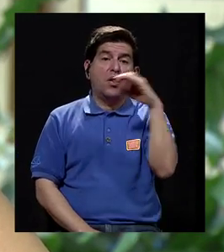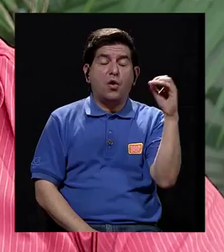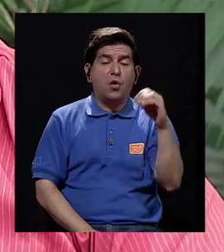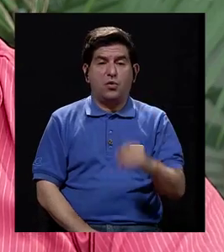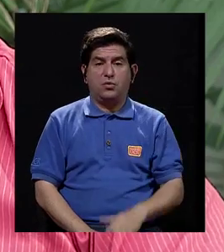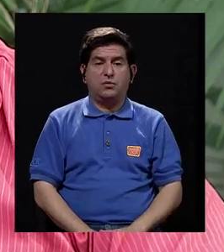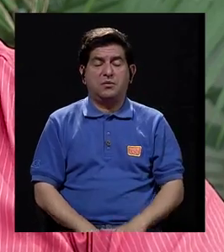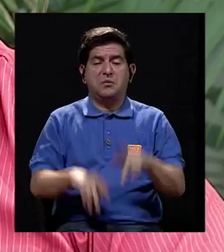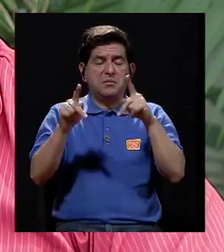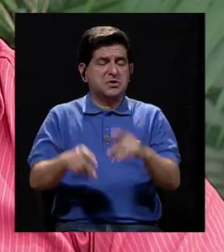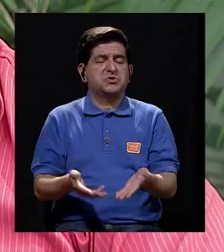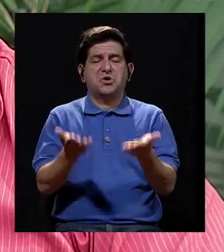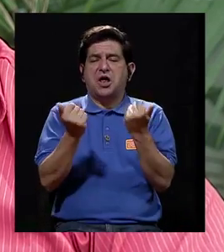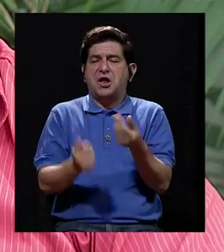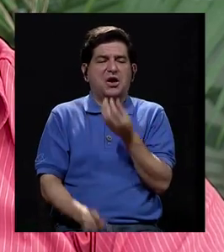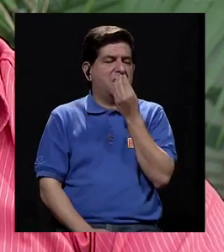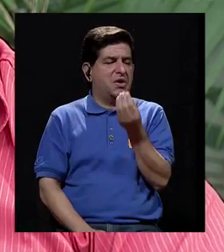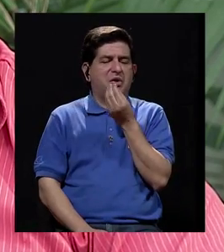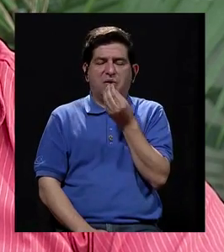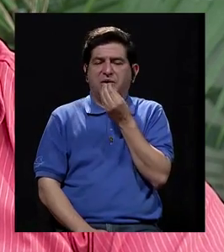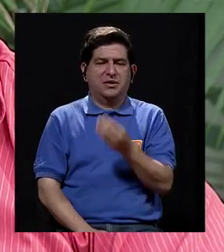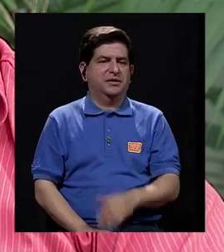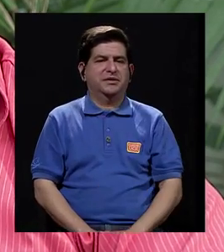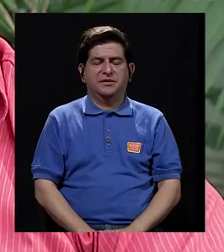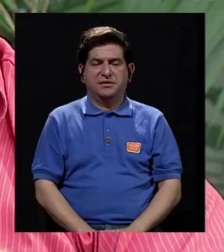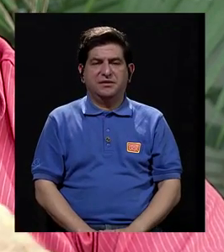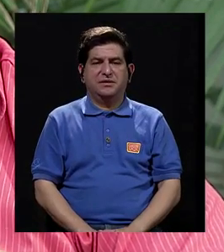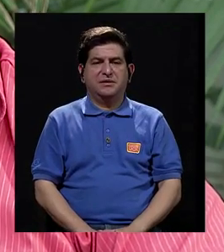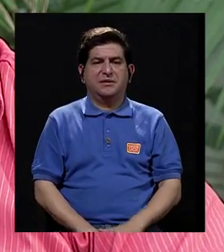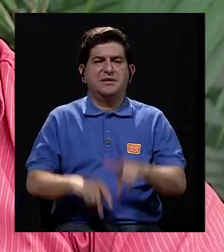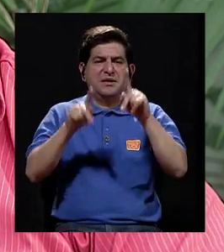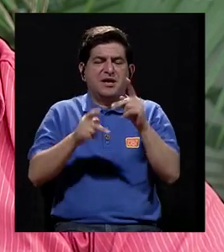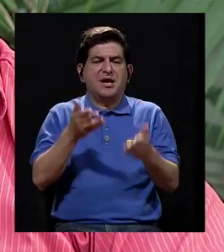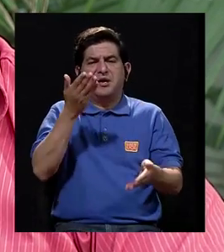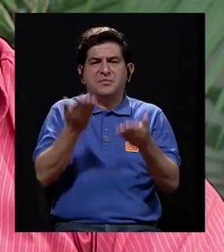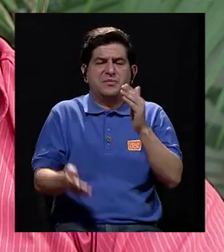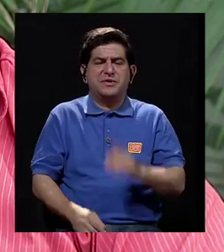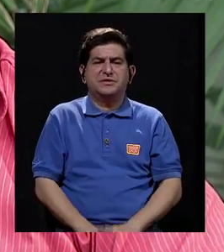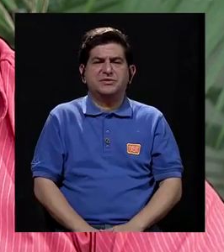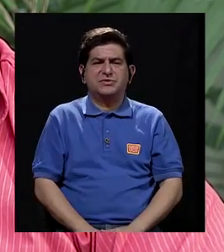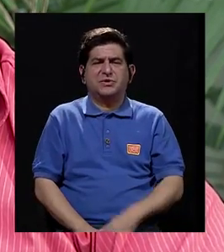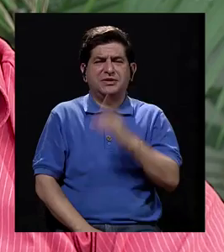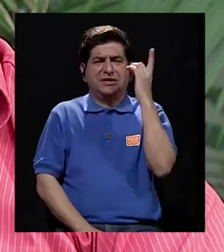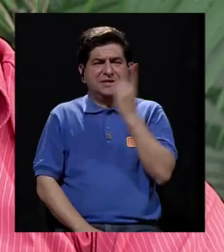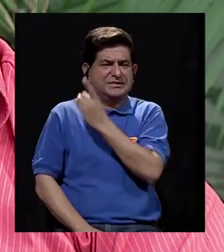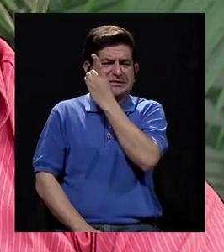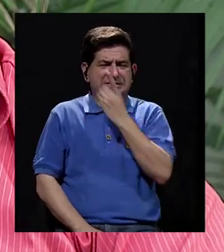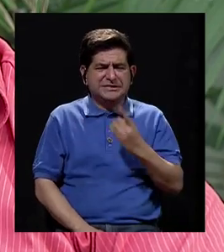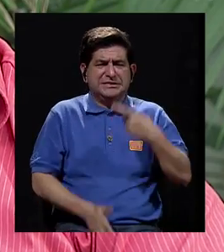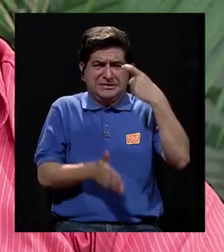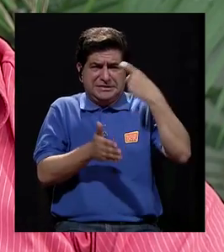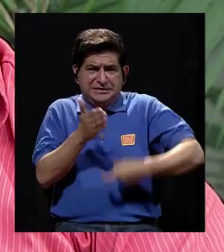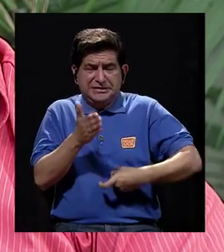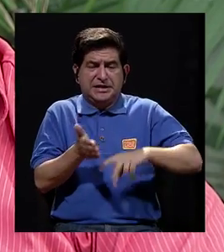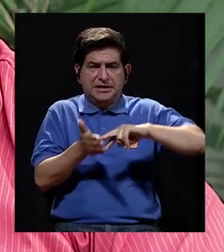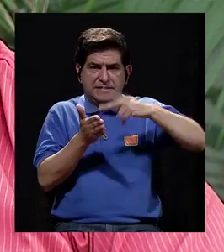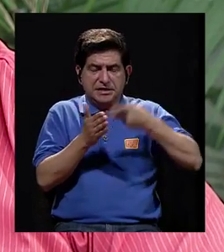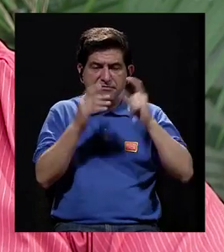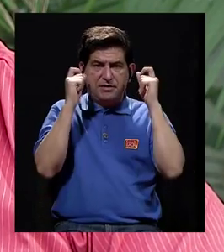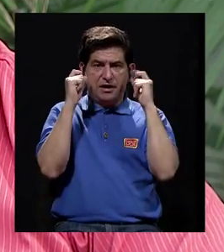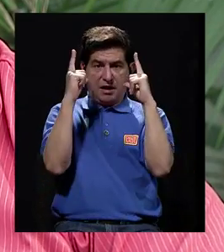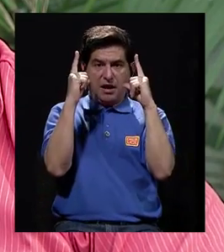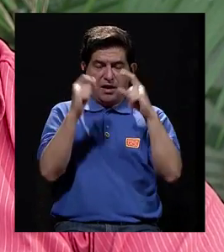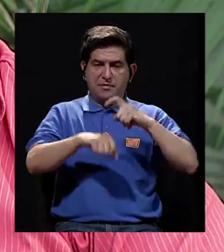O la pérdida de apetito, el no consumir alimentos, el mantenerse más bien, el llevar dietas estrictas, todo eso más bien son